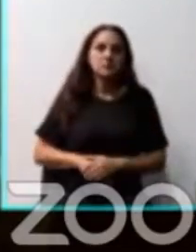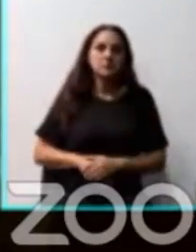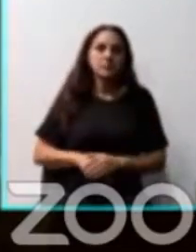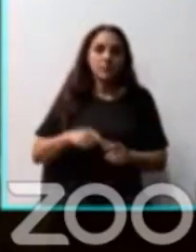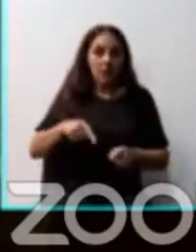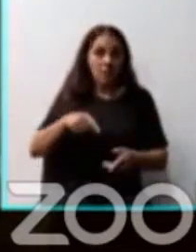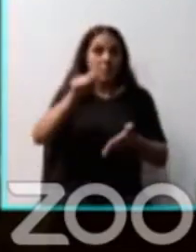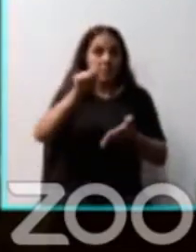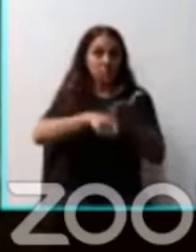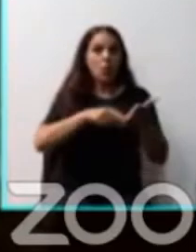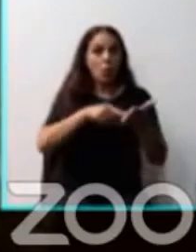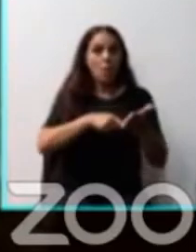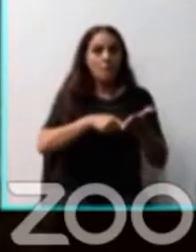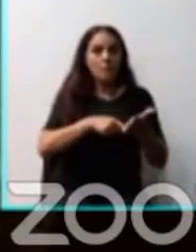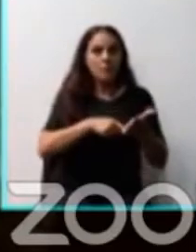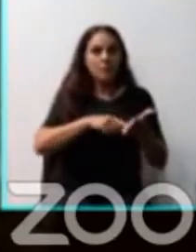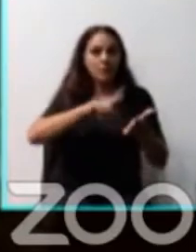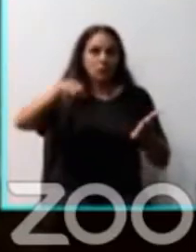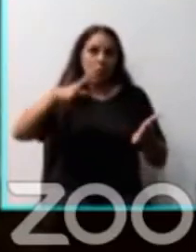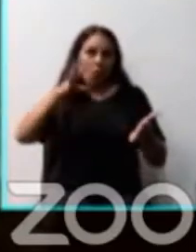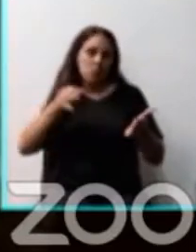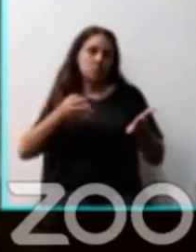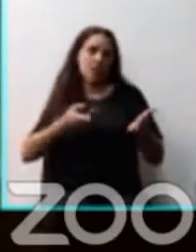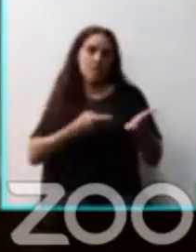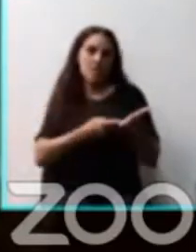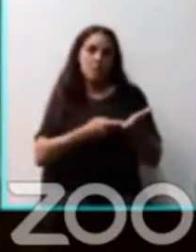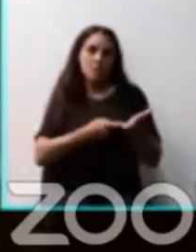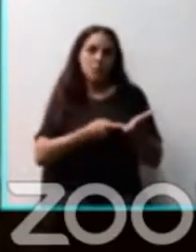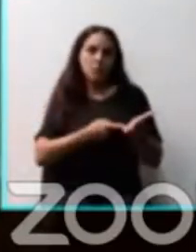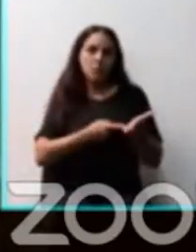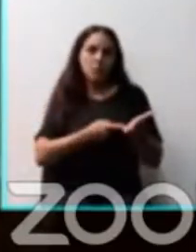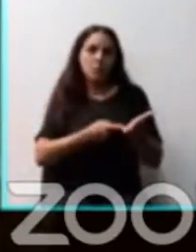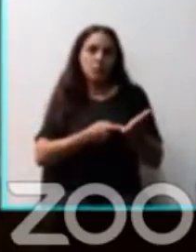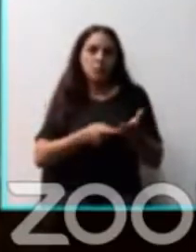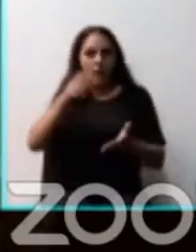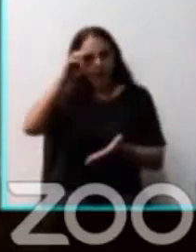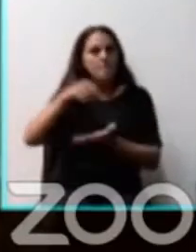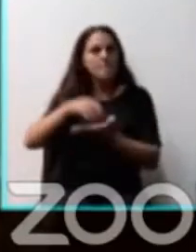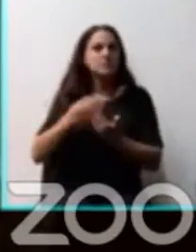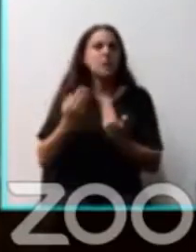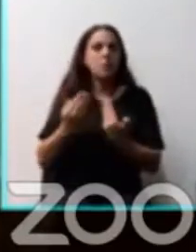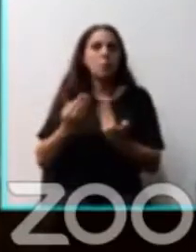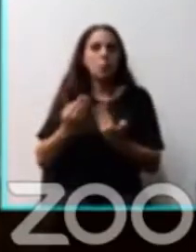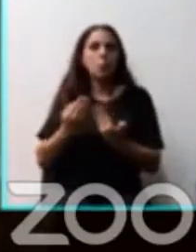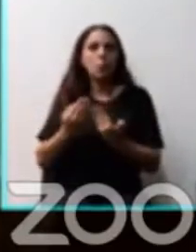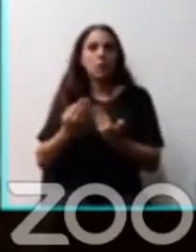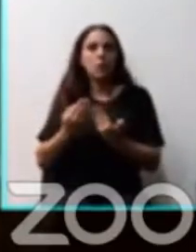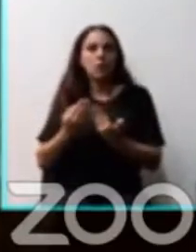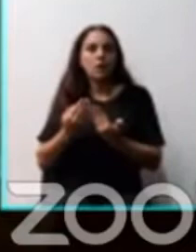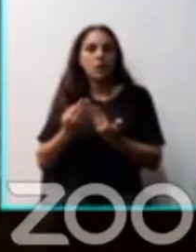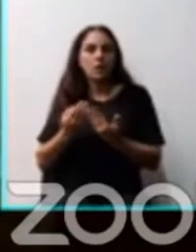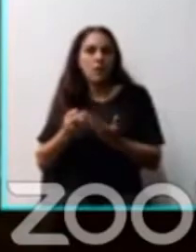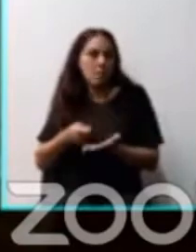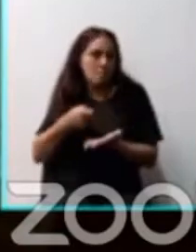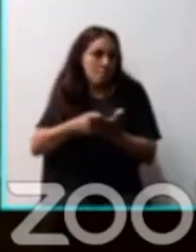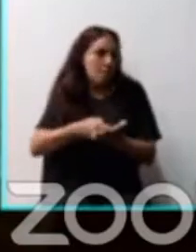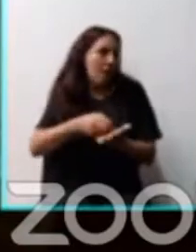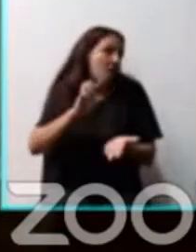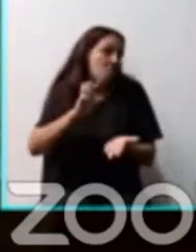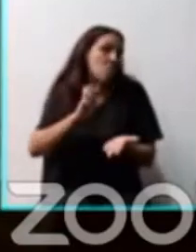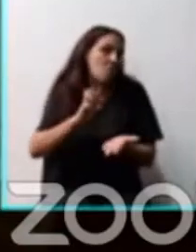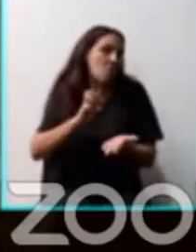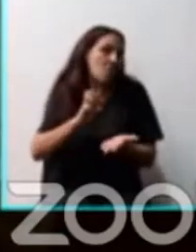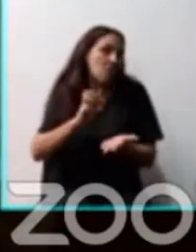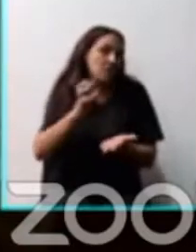este convenio en particular ya los conocemos todos. Las constructoras podrán algunos dólares para que se